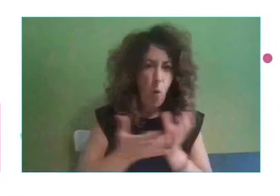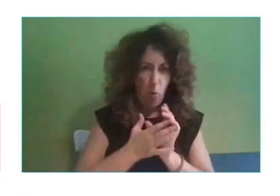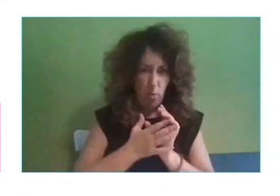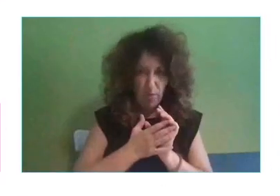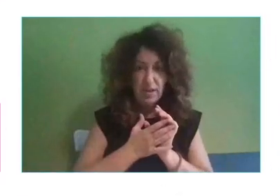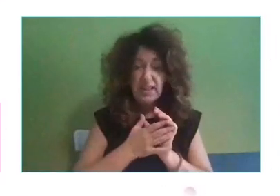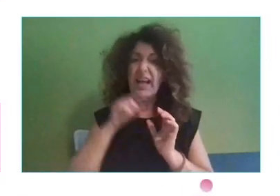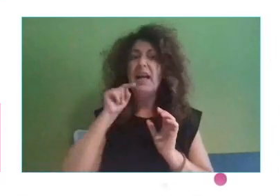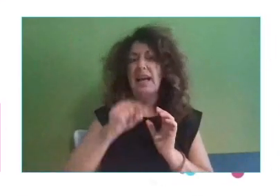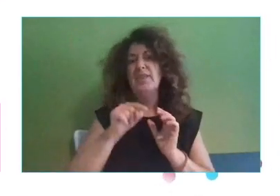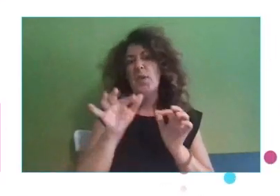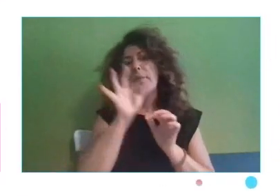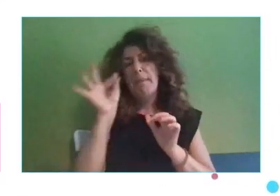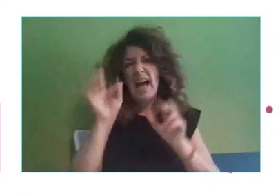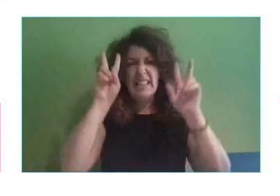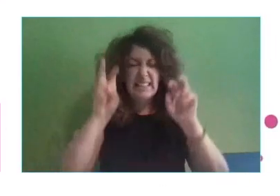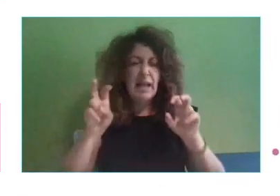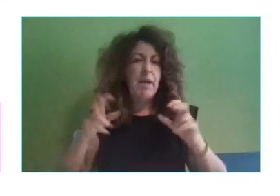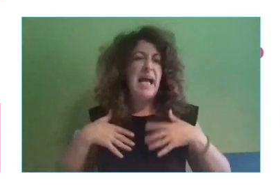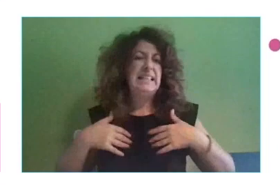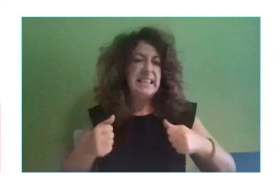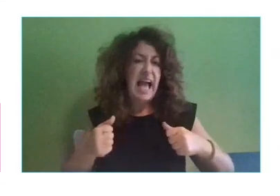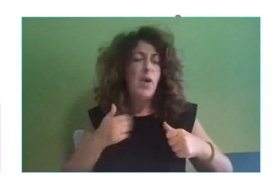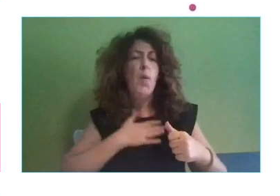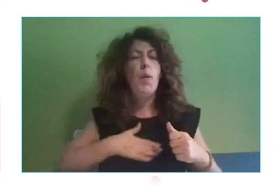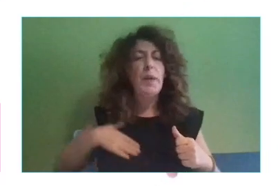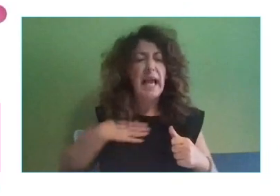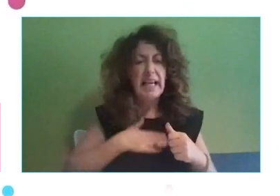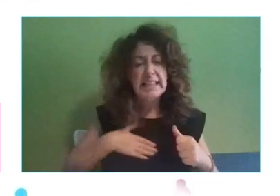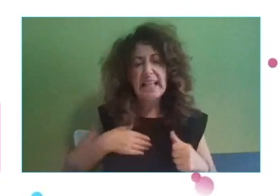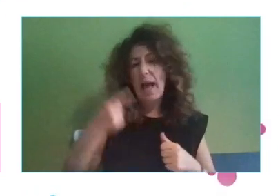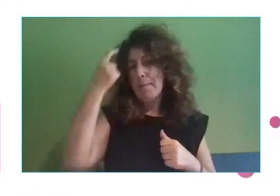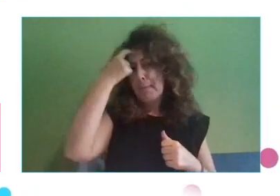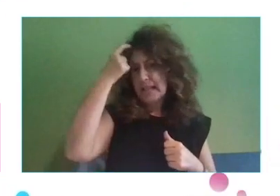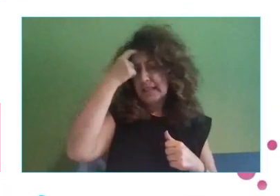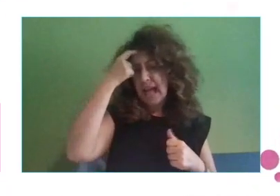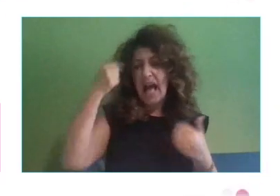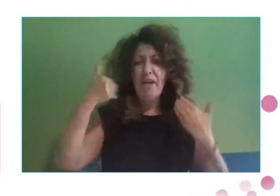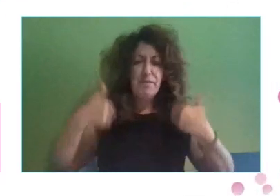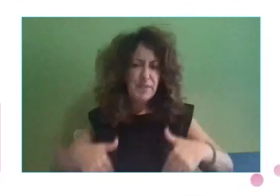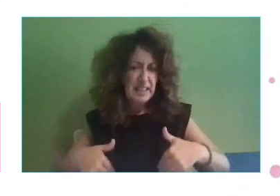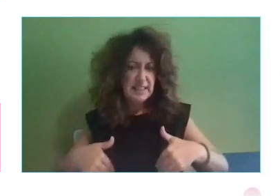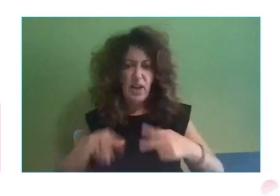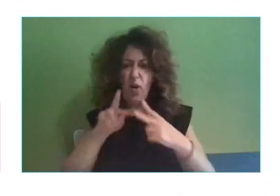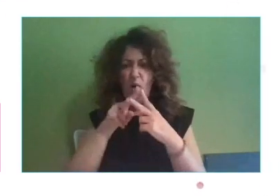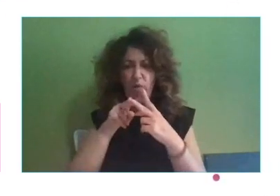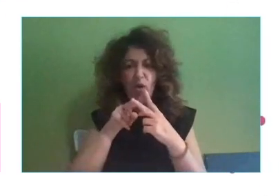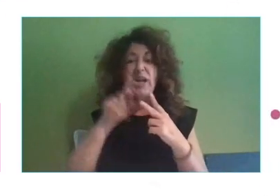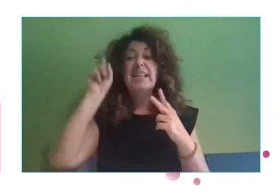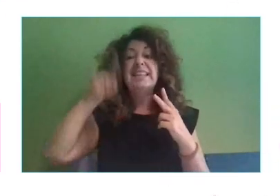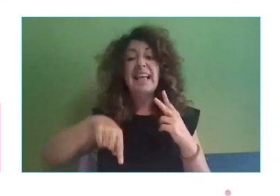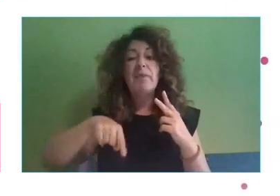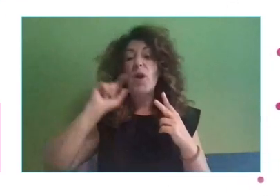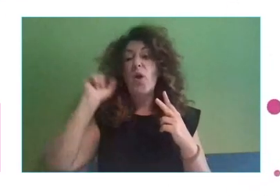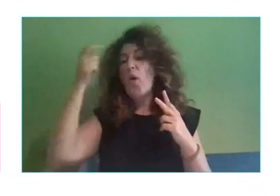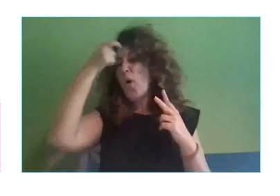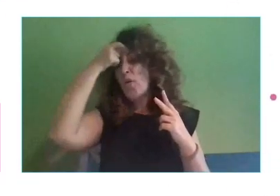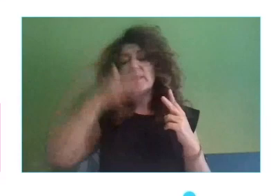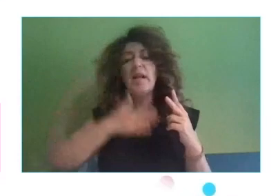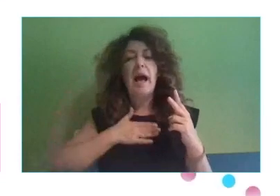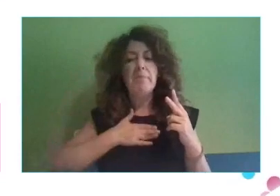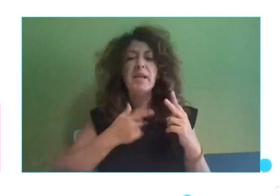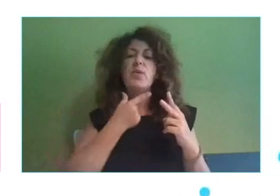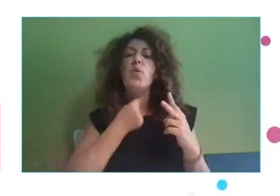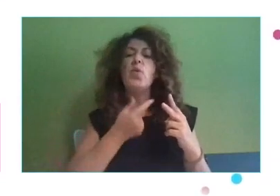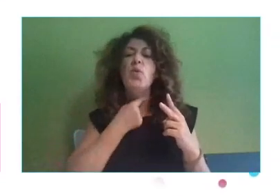de salud y de bienestar, tanto mental como físico, pero también porque hay un concepto que a me gustaría trasladaros, que es